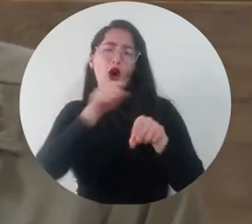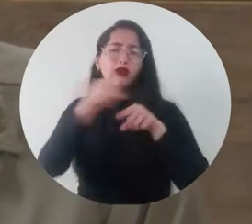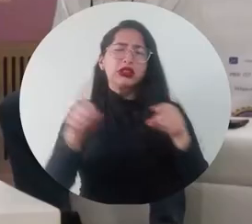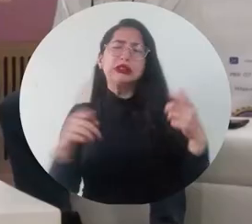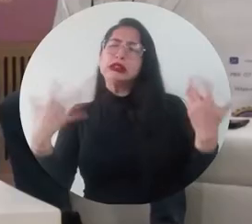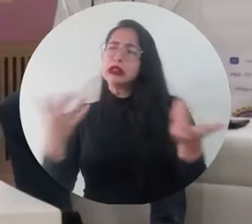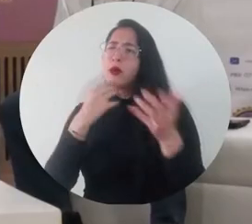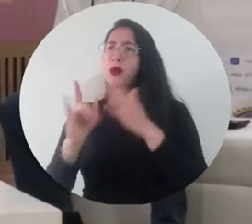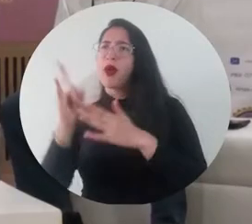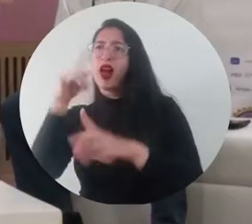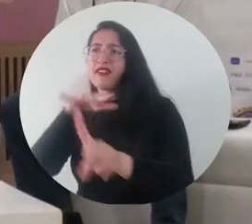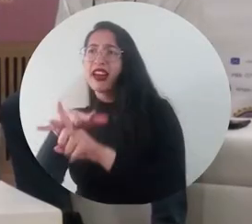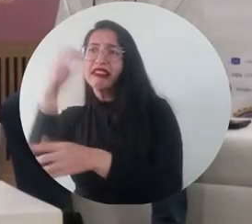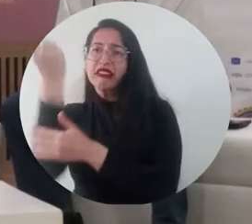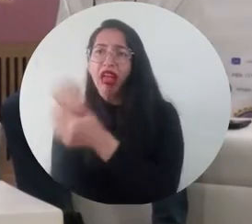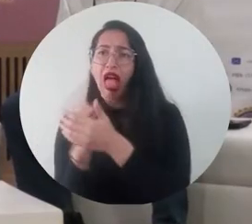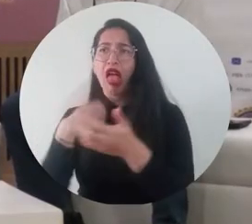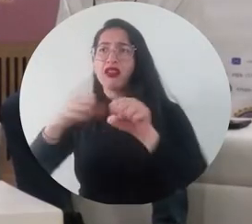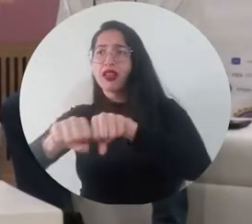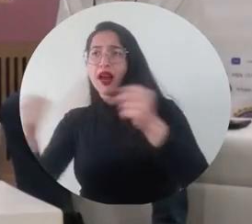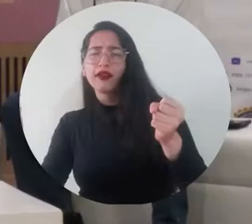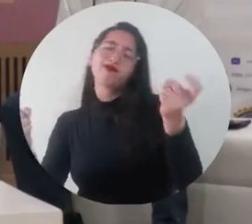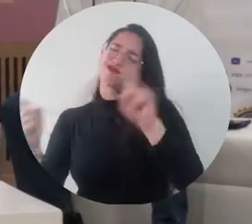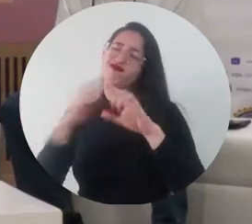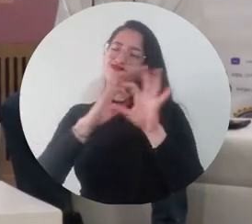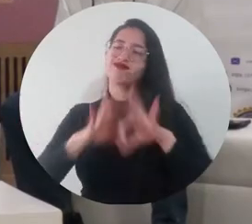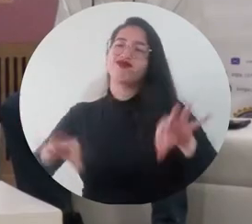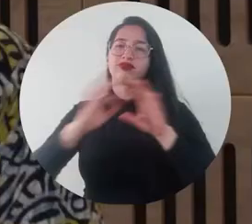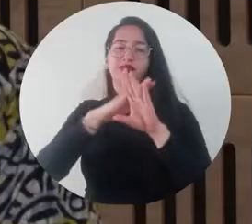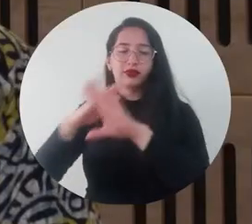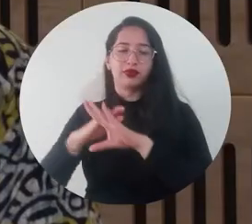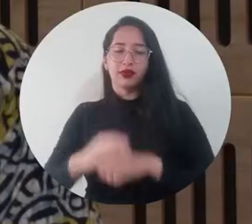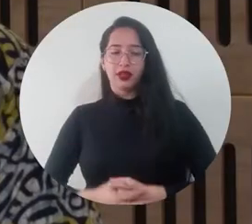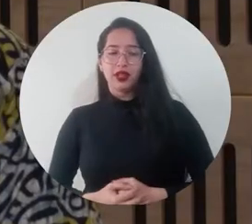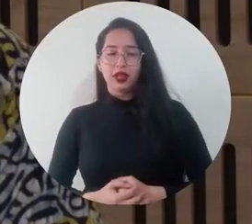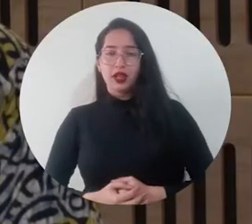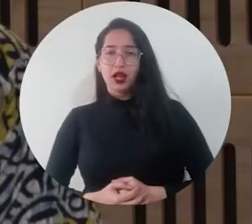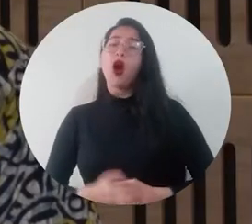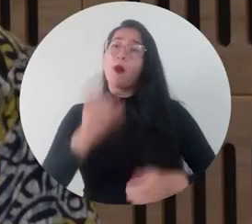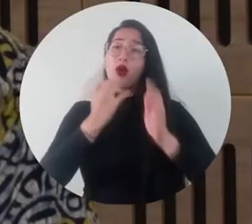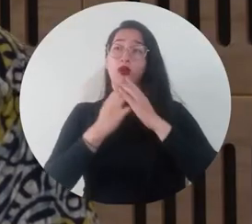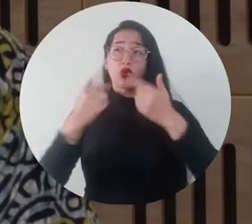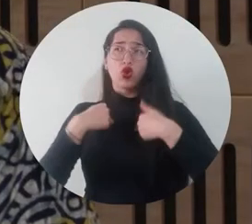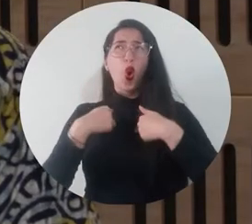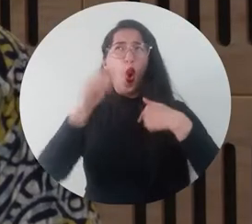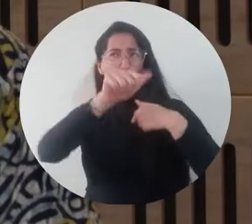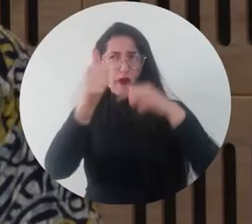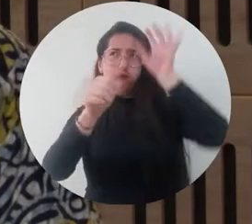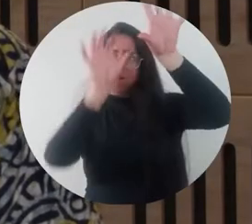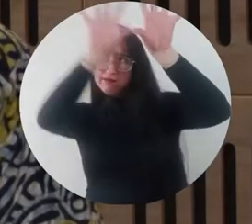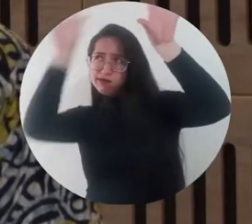uso de algunos que nos deterioren el ecosistema Si lo comparo con otros contextos que yo he conocido en otros países